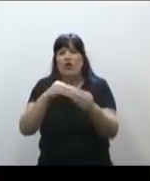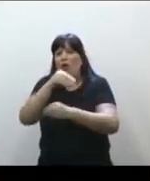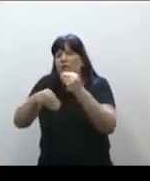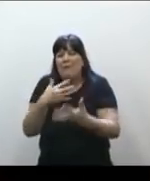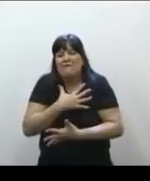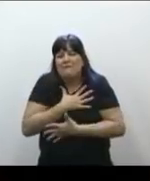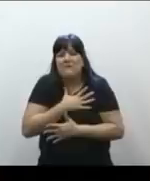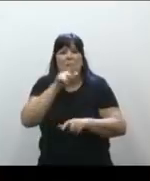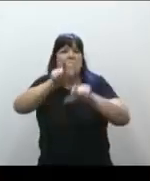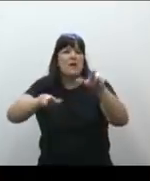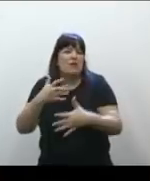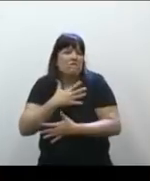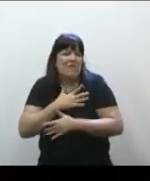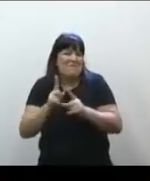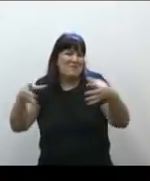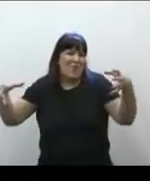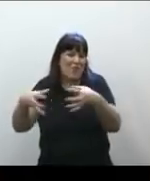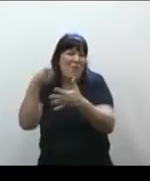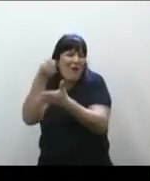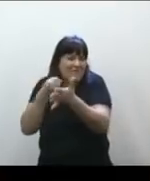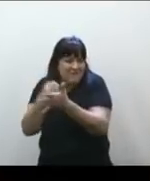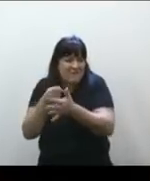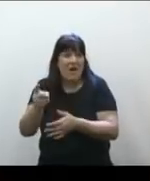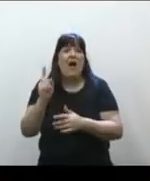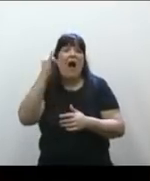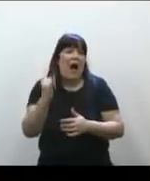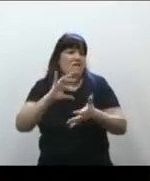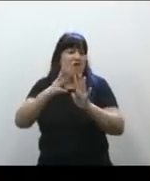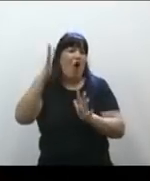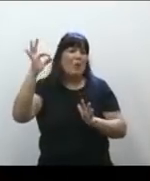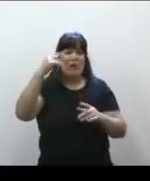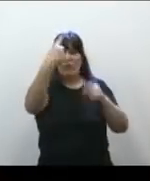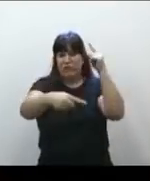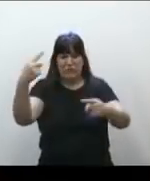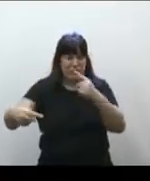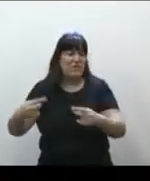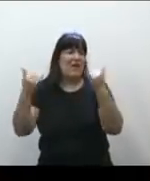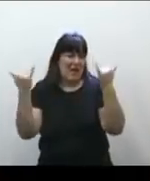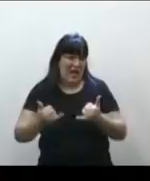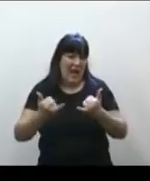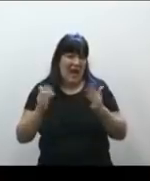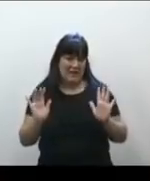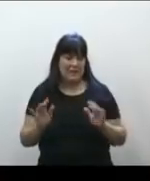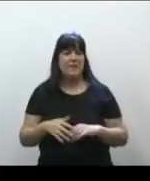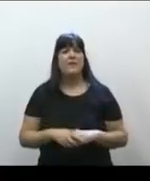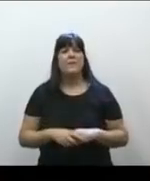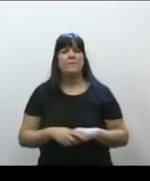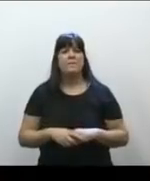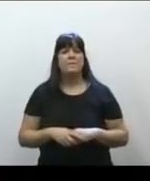personas que uno quiere, con las que uno milita, y hay posiciones de todo tipo, no hay duda alguna. Y uno,